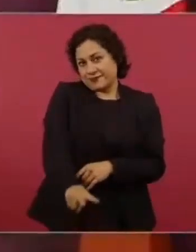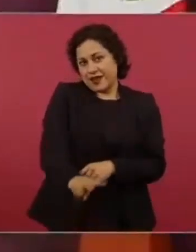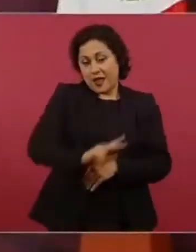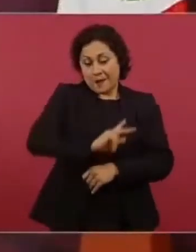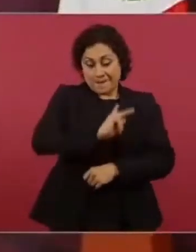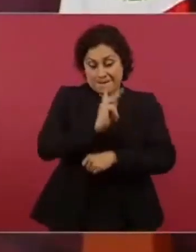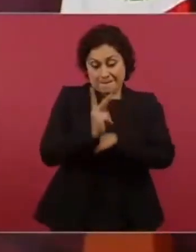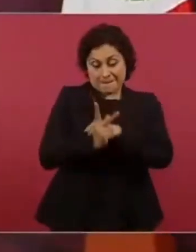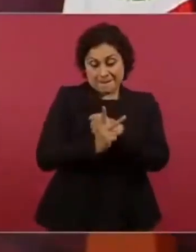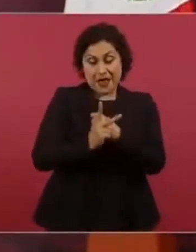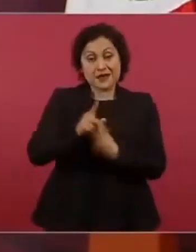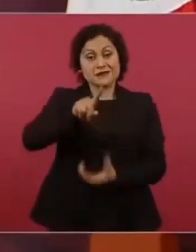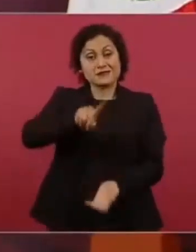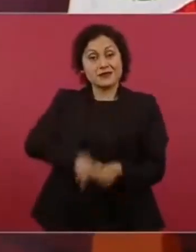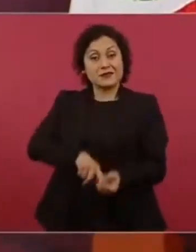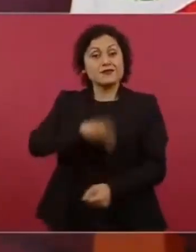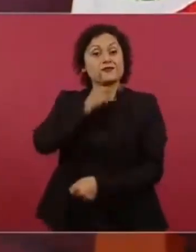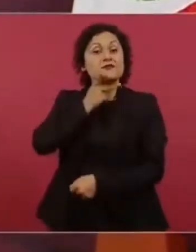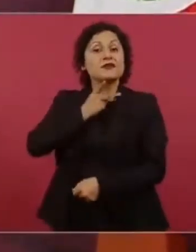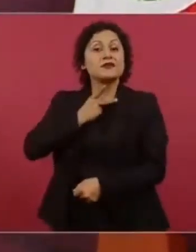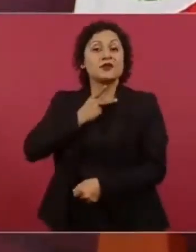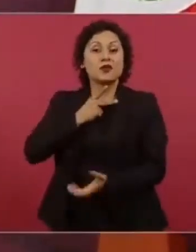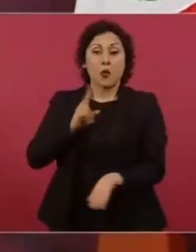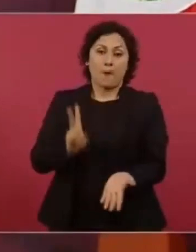aunque parezca una obviedad,